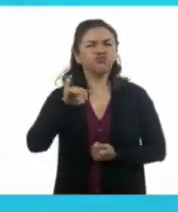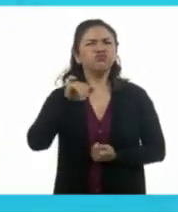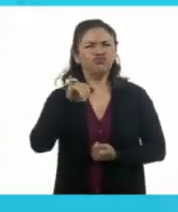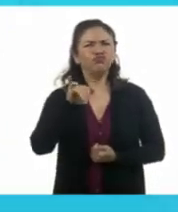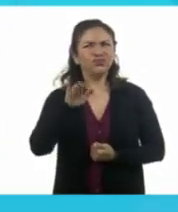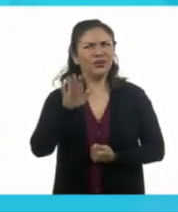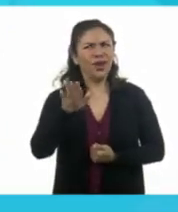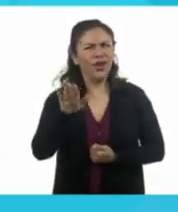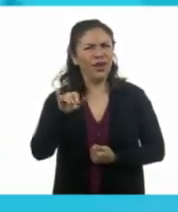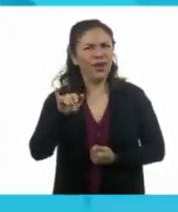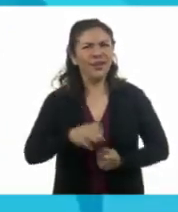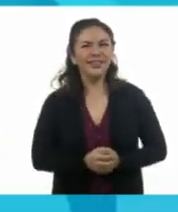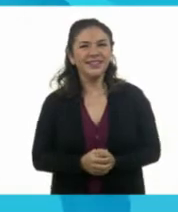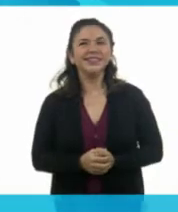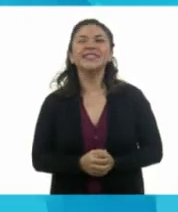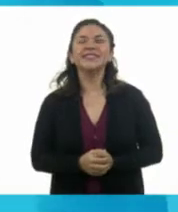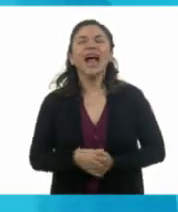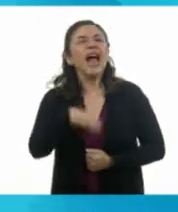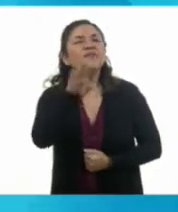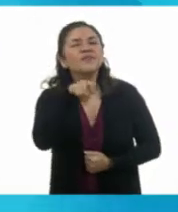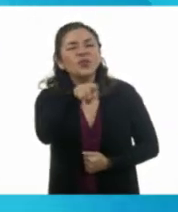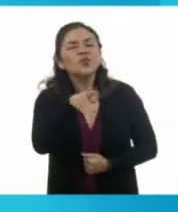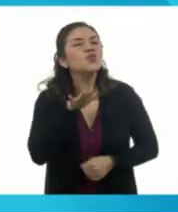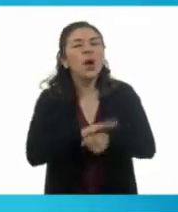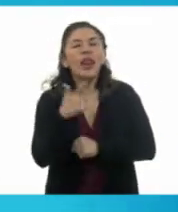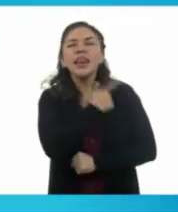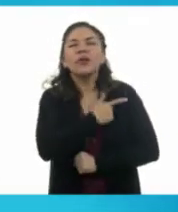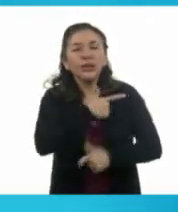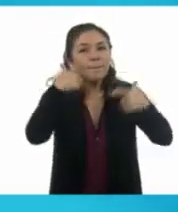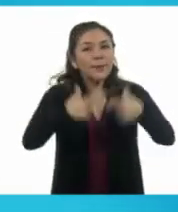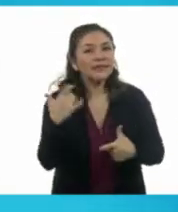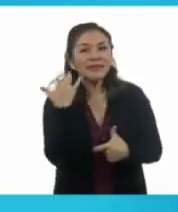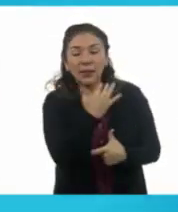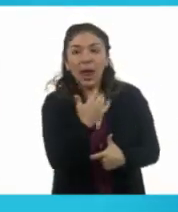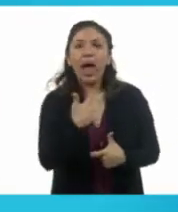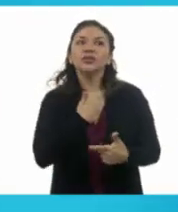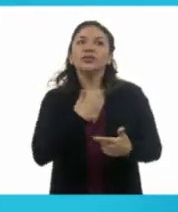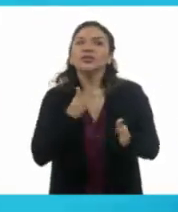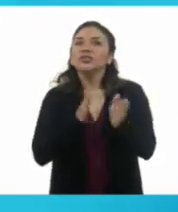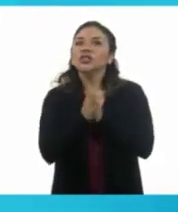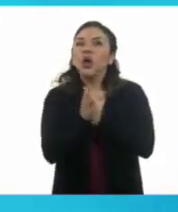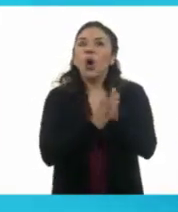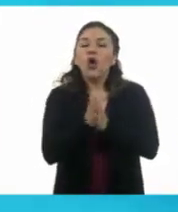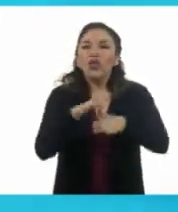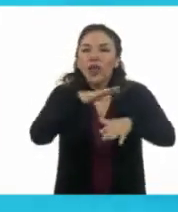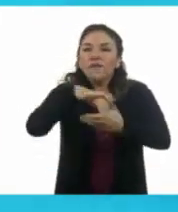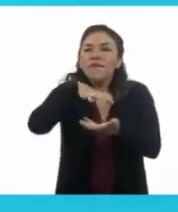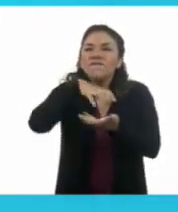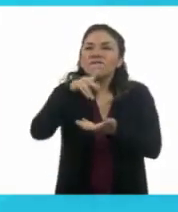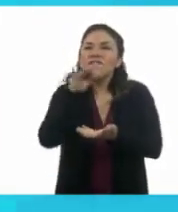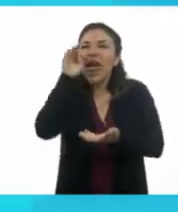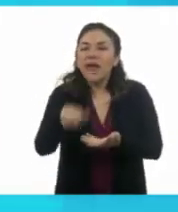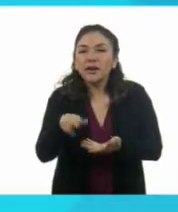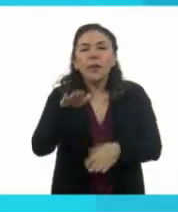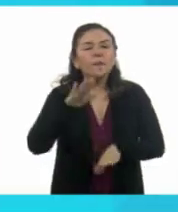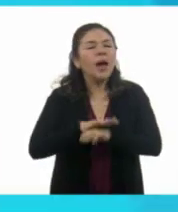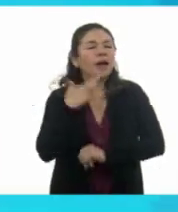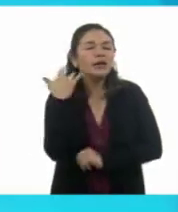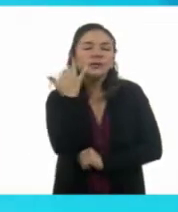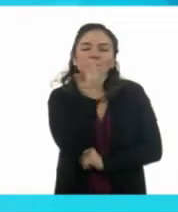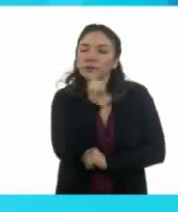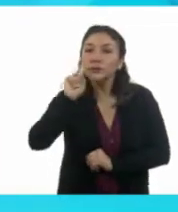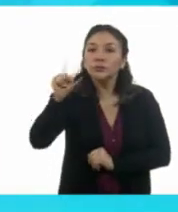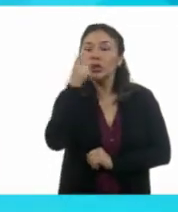eso. Oye, Memo, ¿qué sabor de pastel escogiste? Ay, Chocoflan. El mejor postre de todos porque es un pastel de